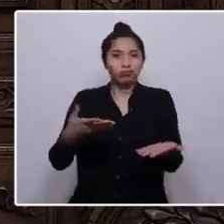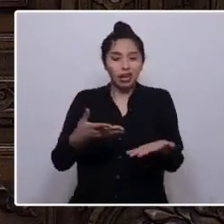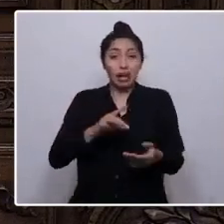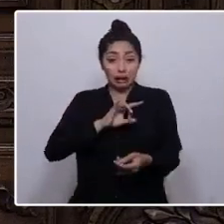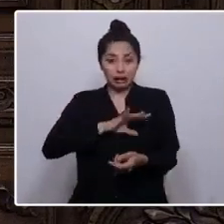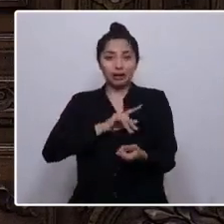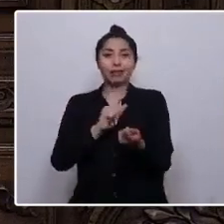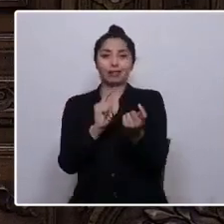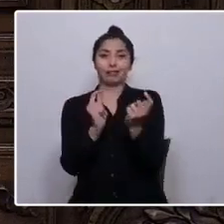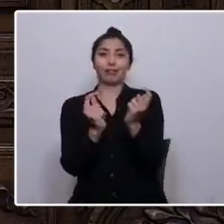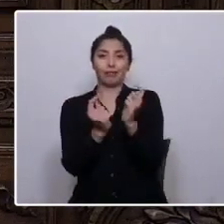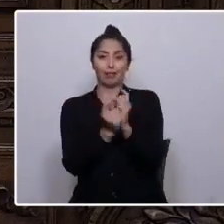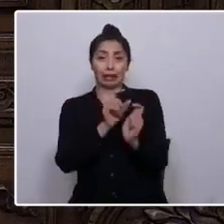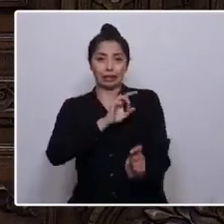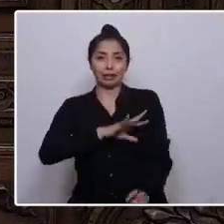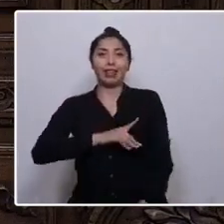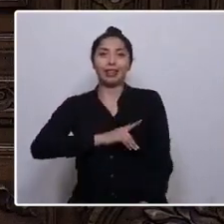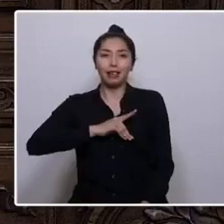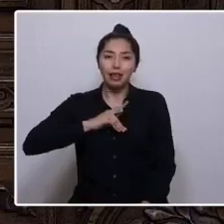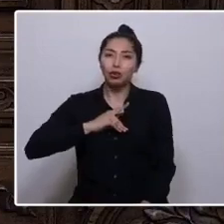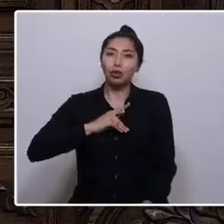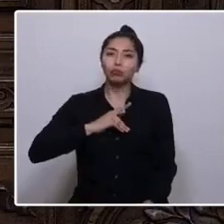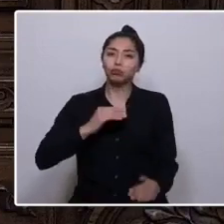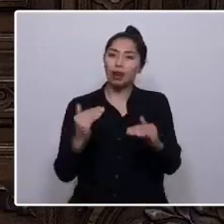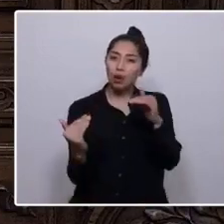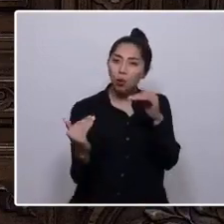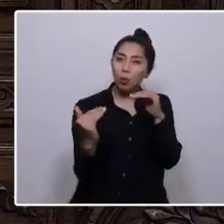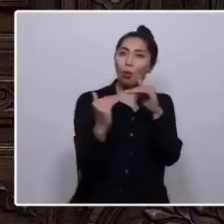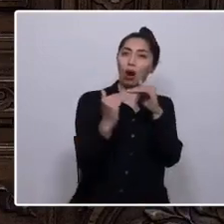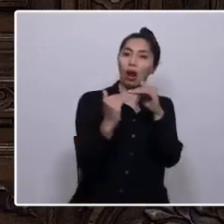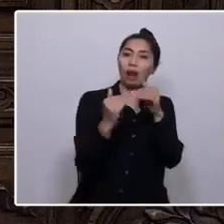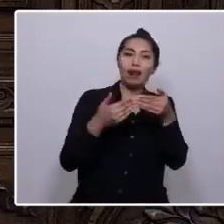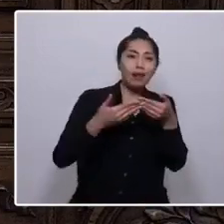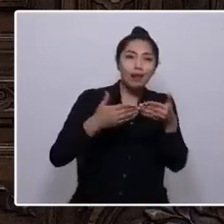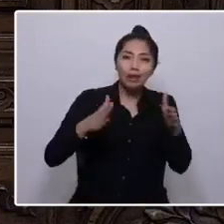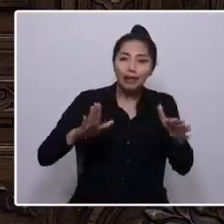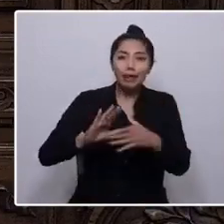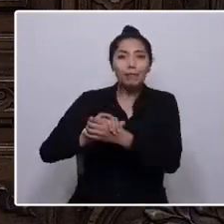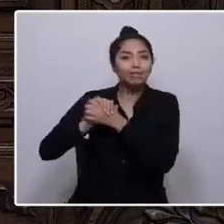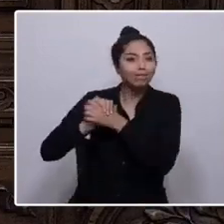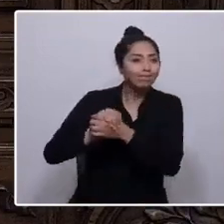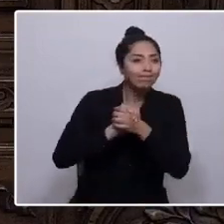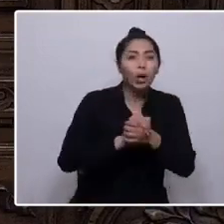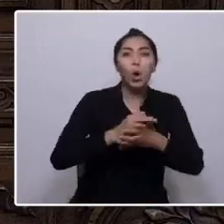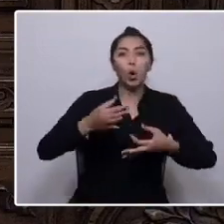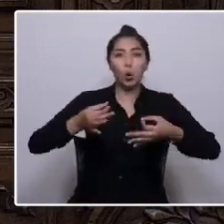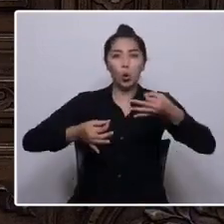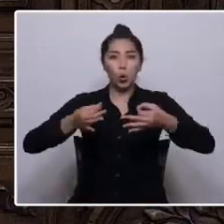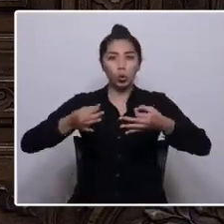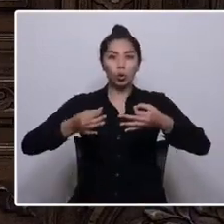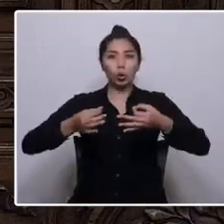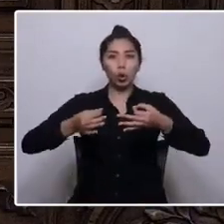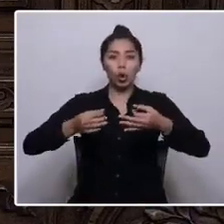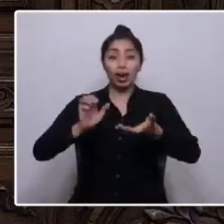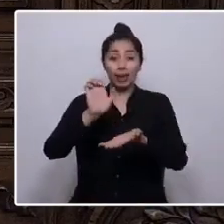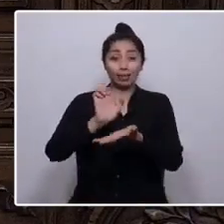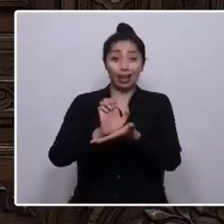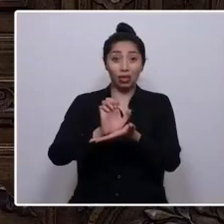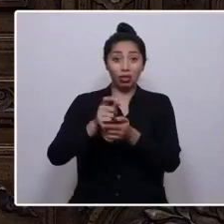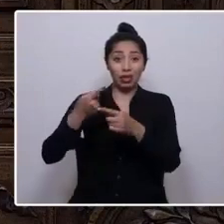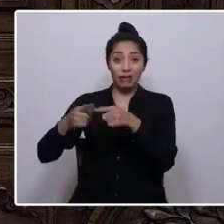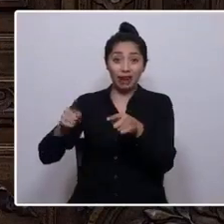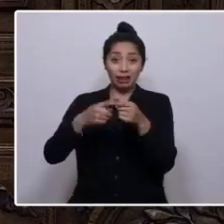un Chile digno, igualitario, libre, fraterno, justo, plurinacional, reflexivo,